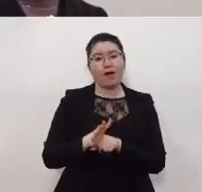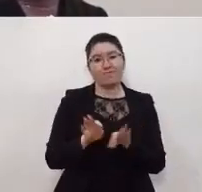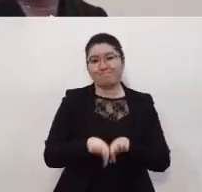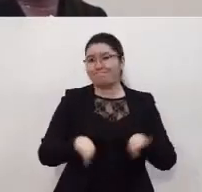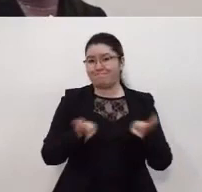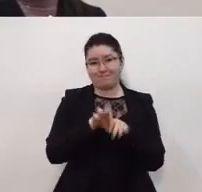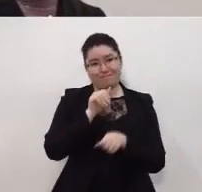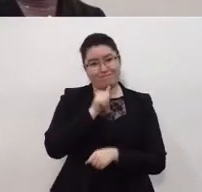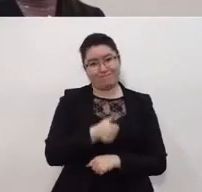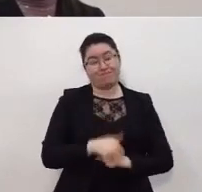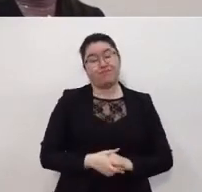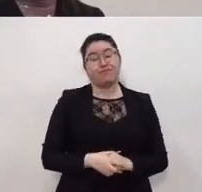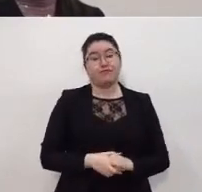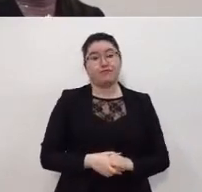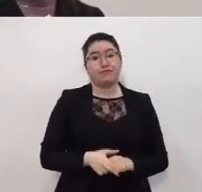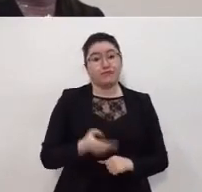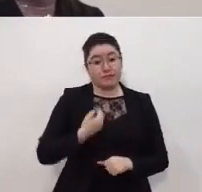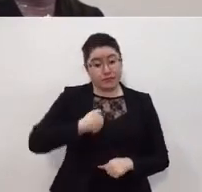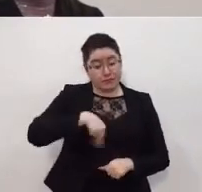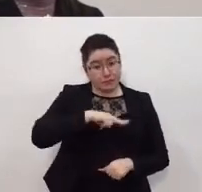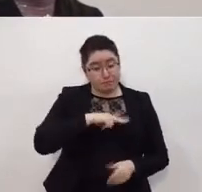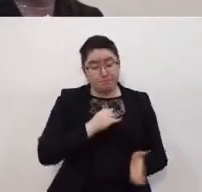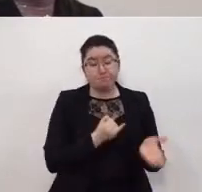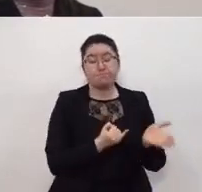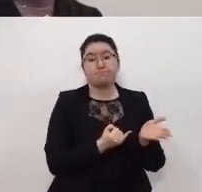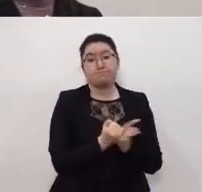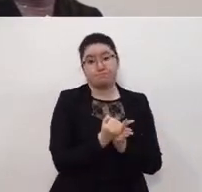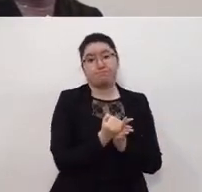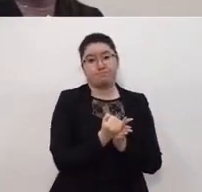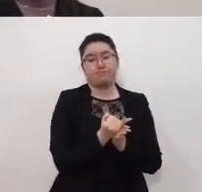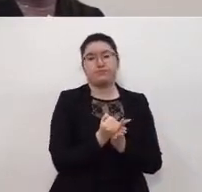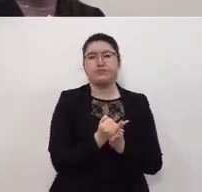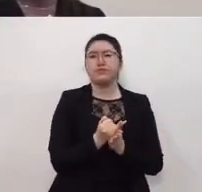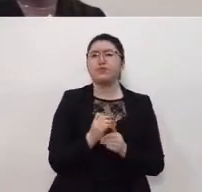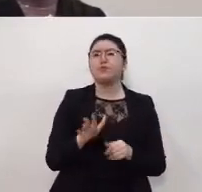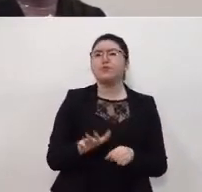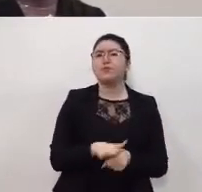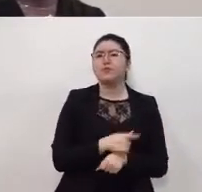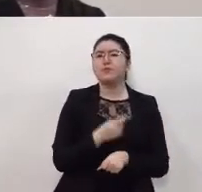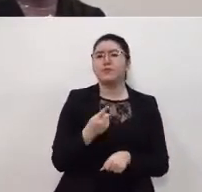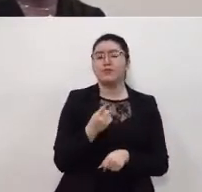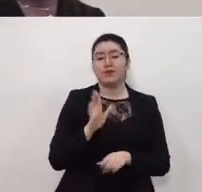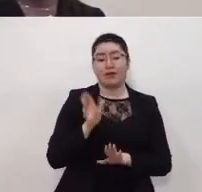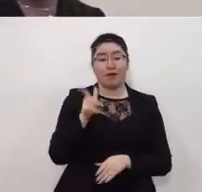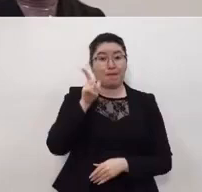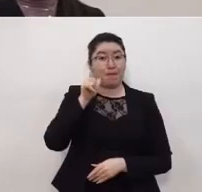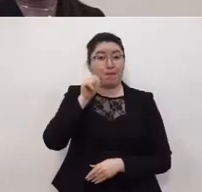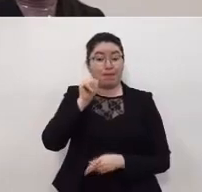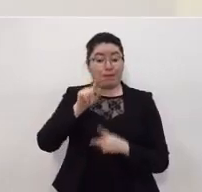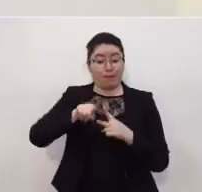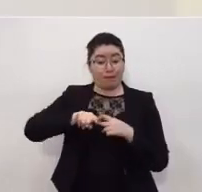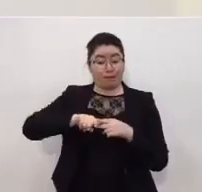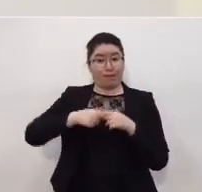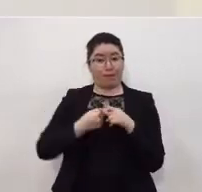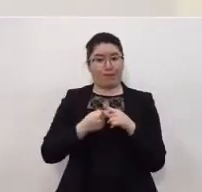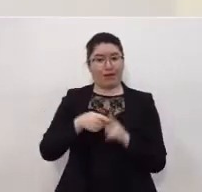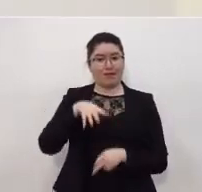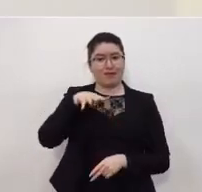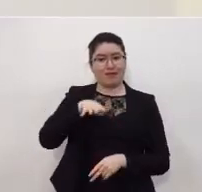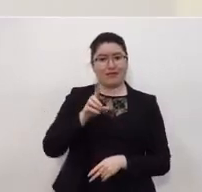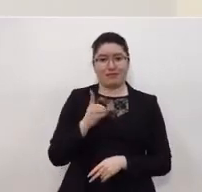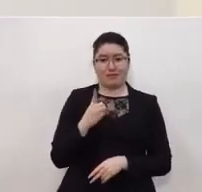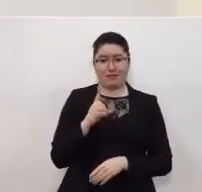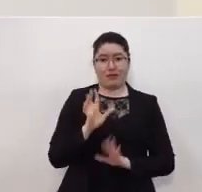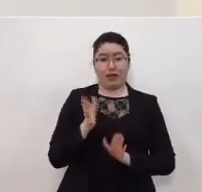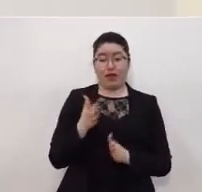hemos decidido tomar esta determinación para que se inicie a partir del día de mañana 19 de